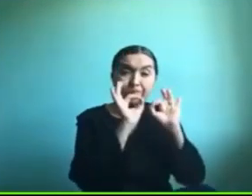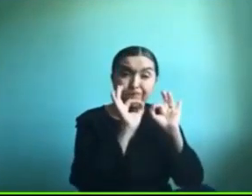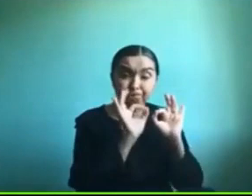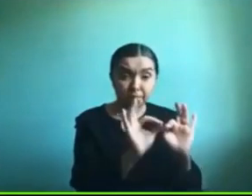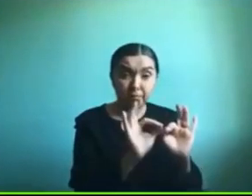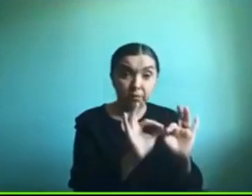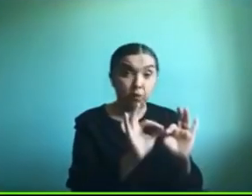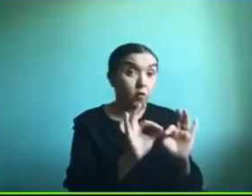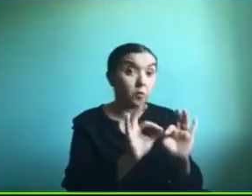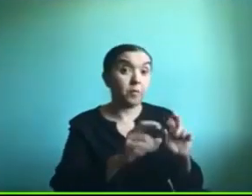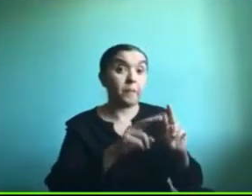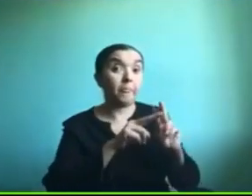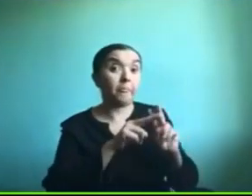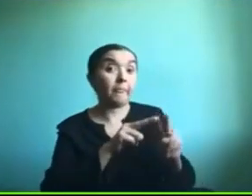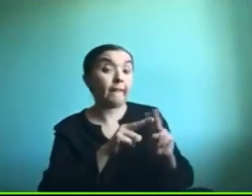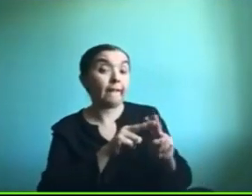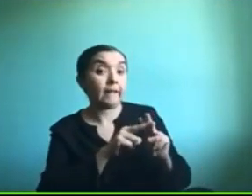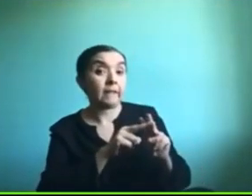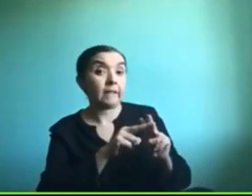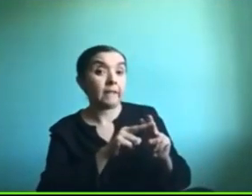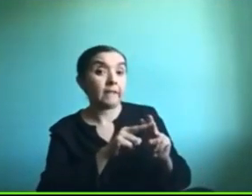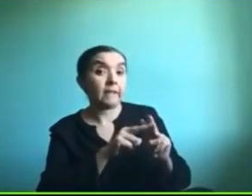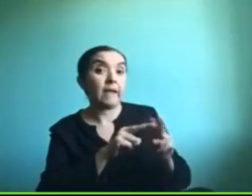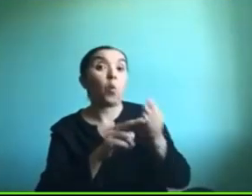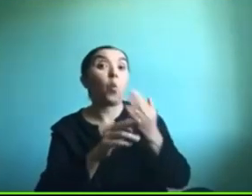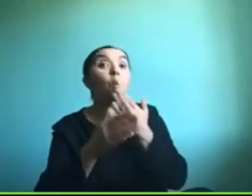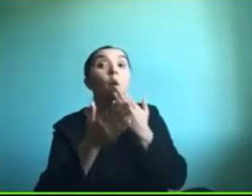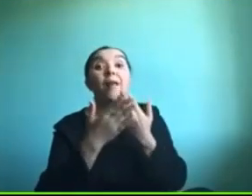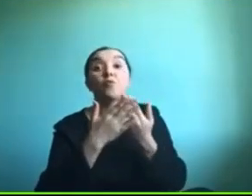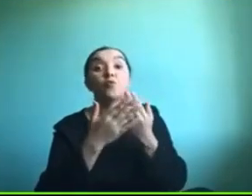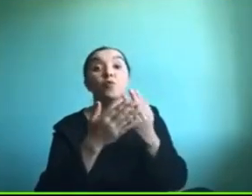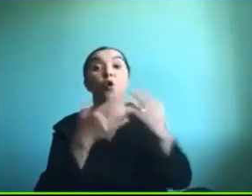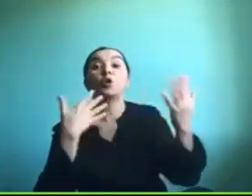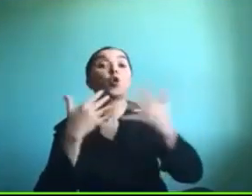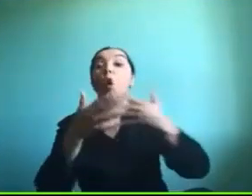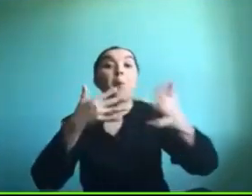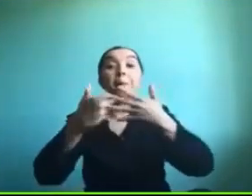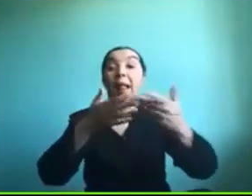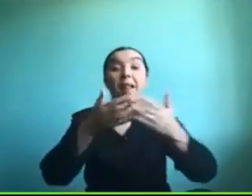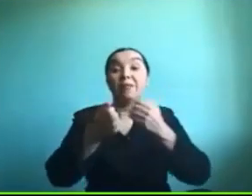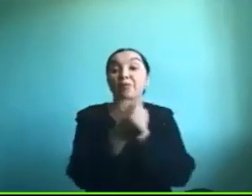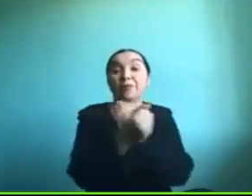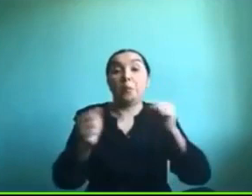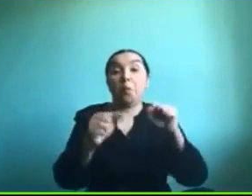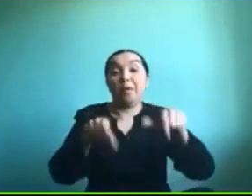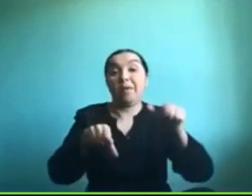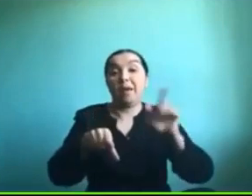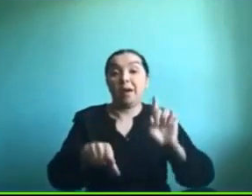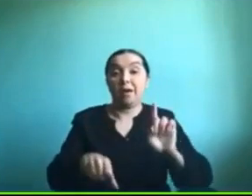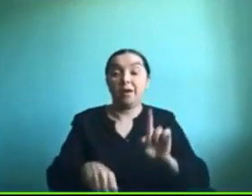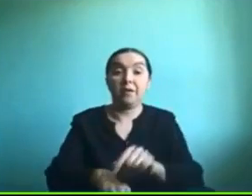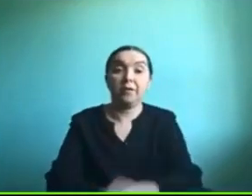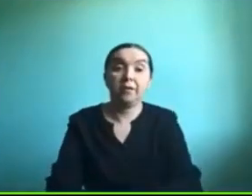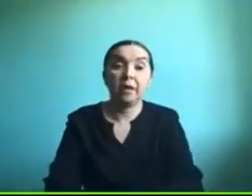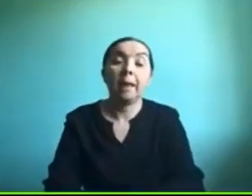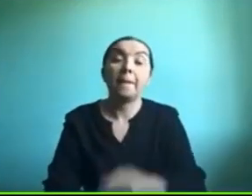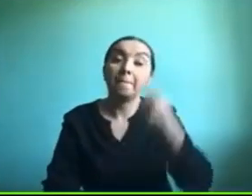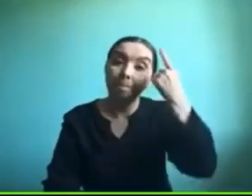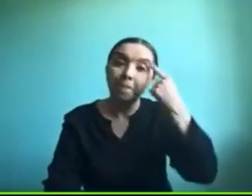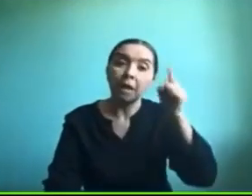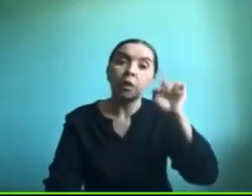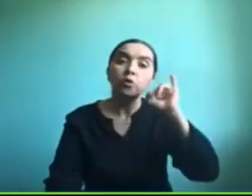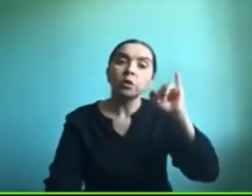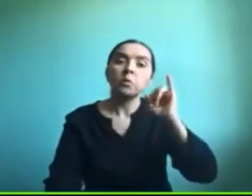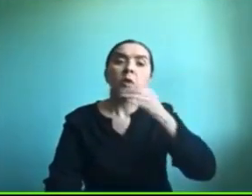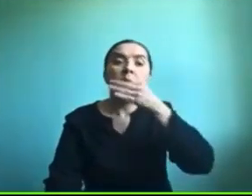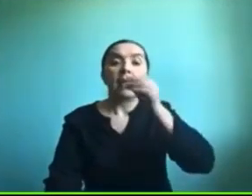en tiempos de normalidad no podemos hacer pero si podemos darles recomendaciones